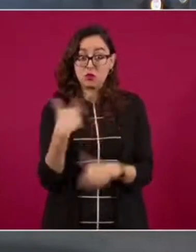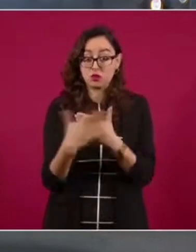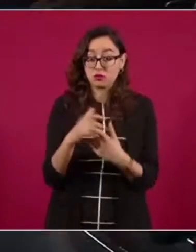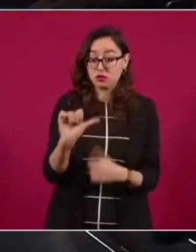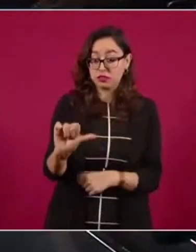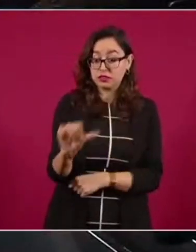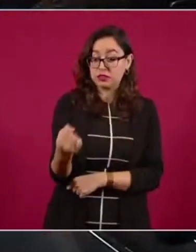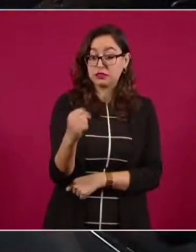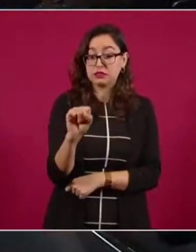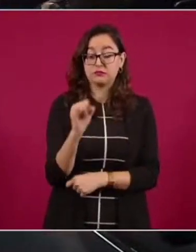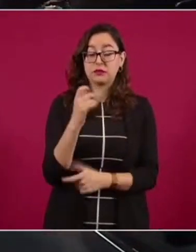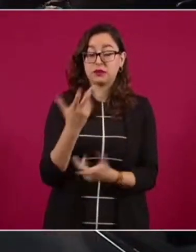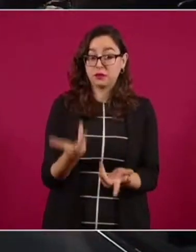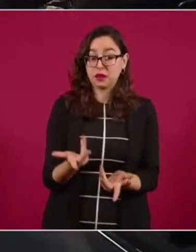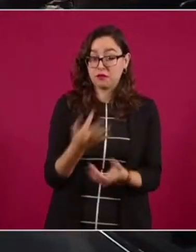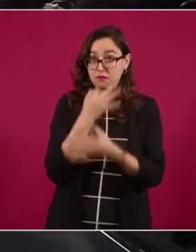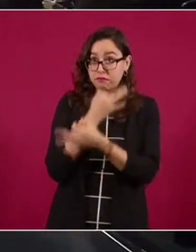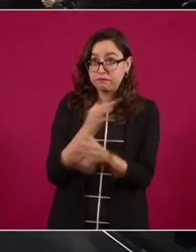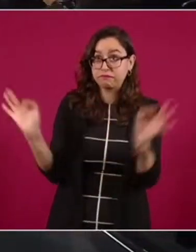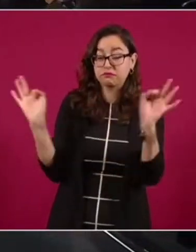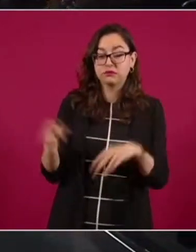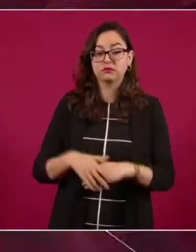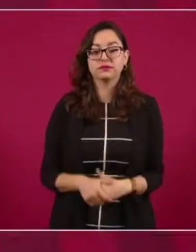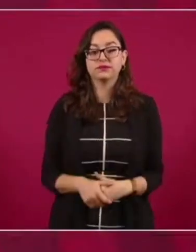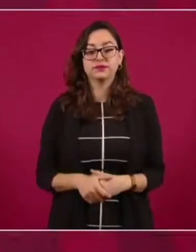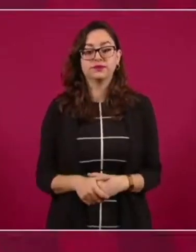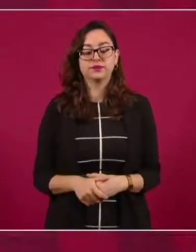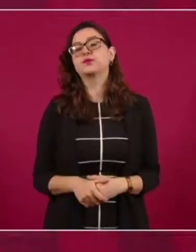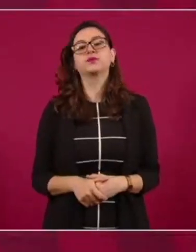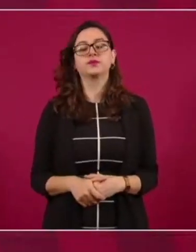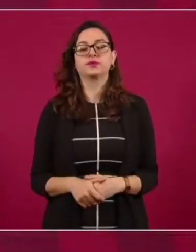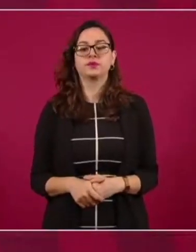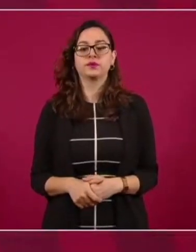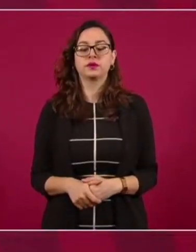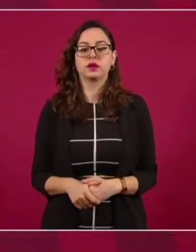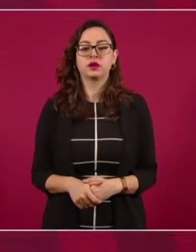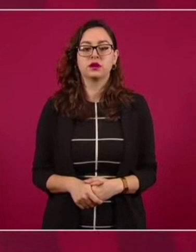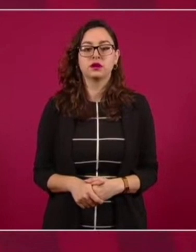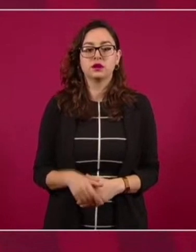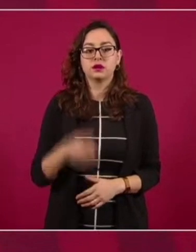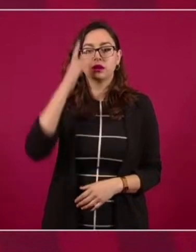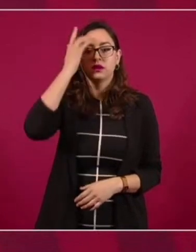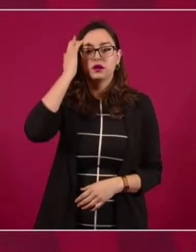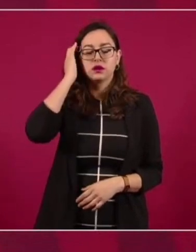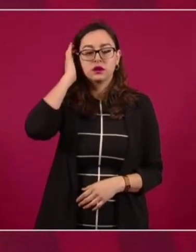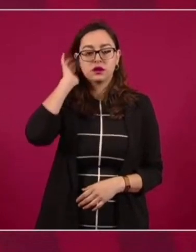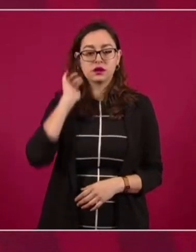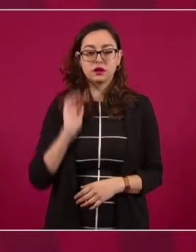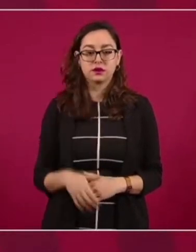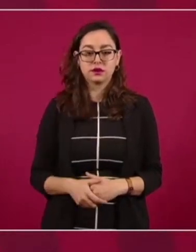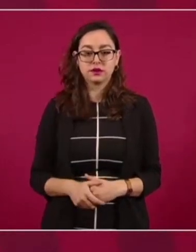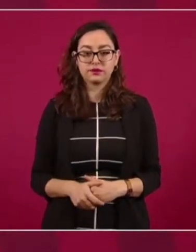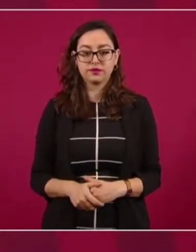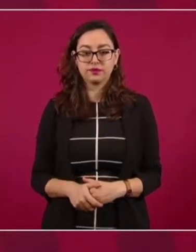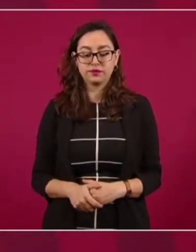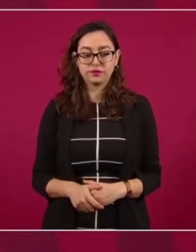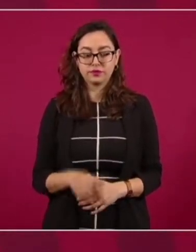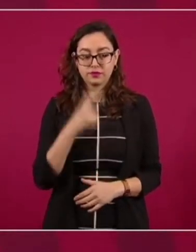Pues aprovecho para decirles que no voy a